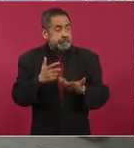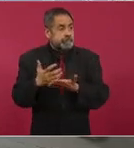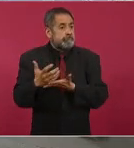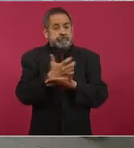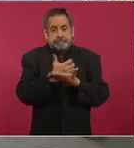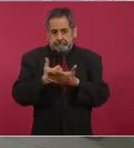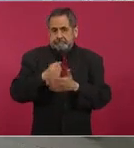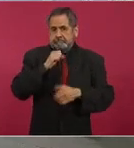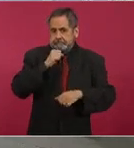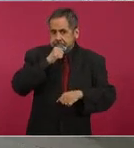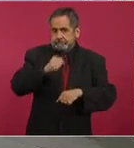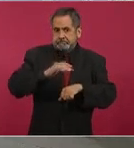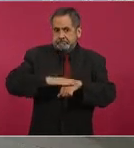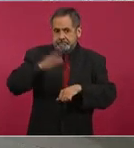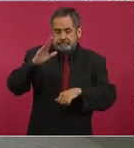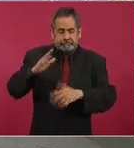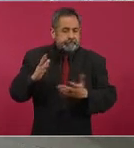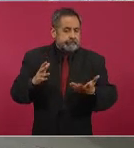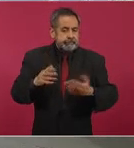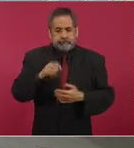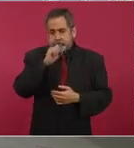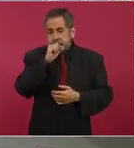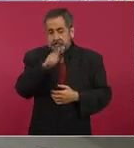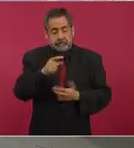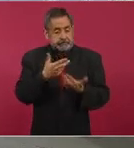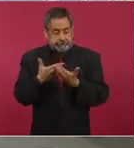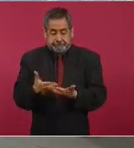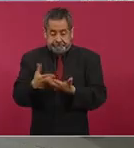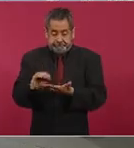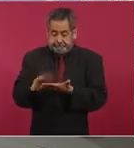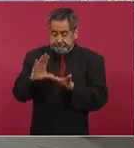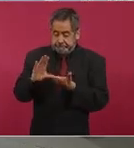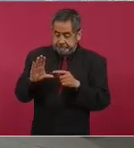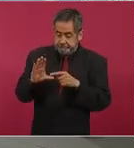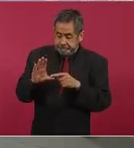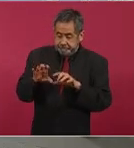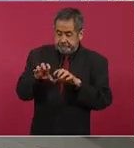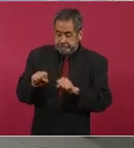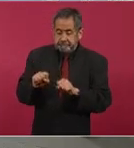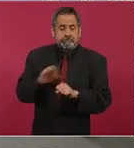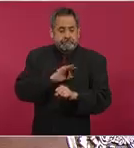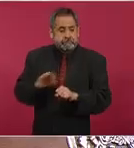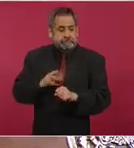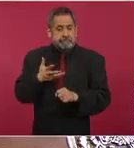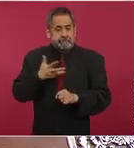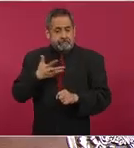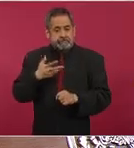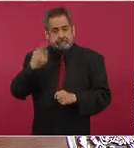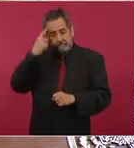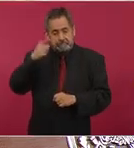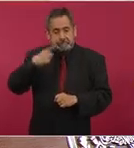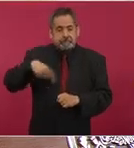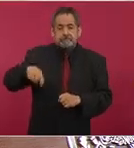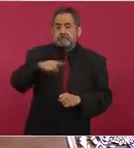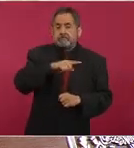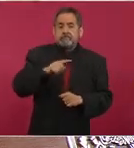y también nos alcanza tenemos un excedente para